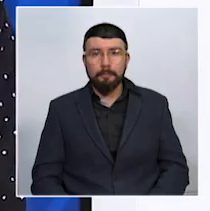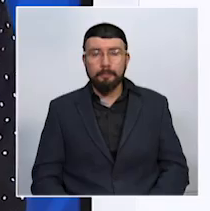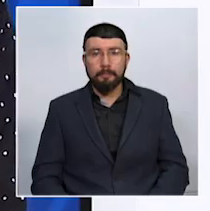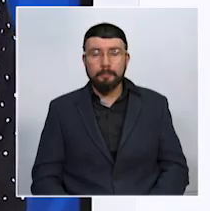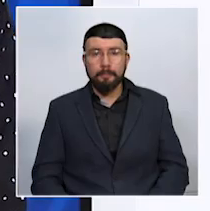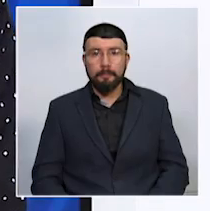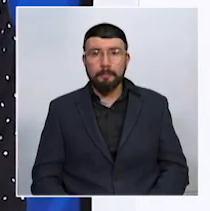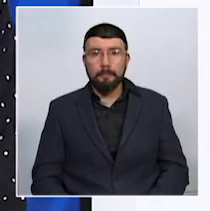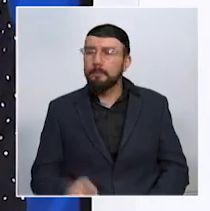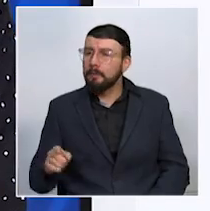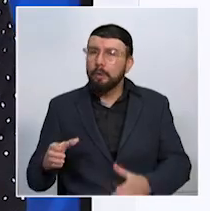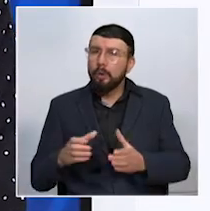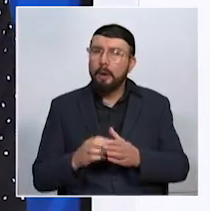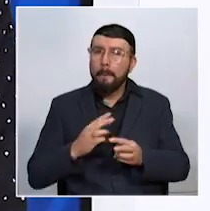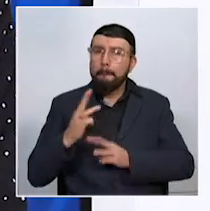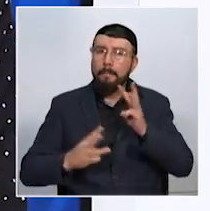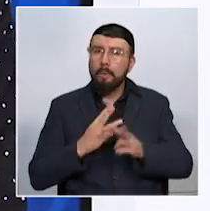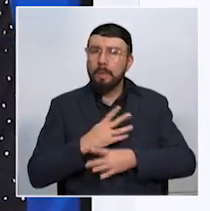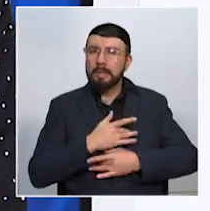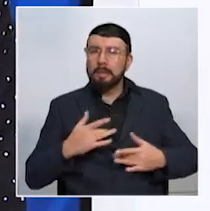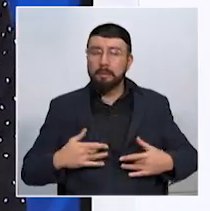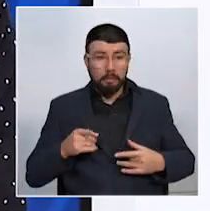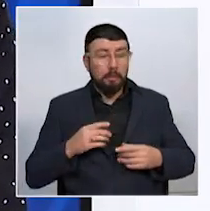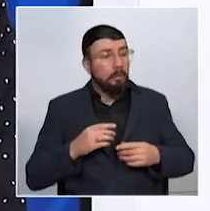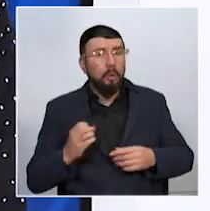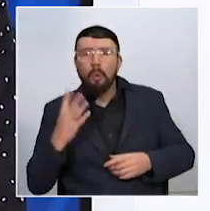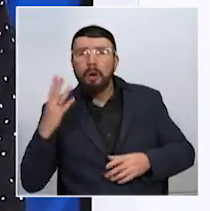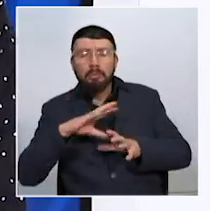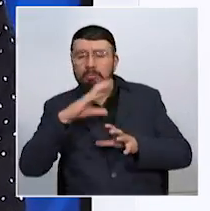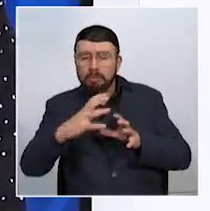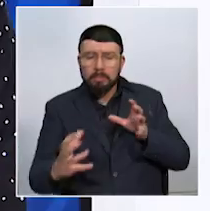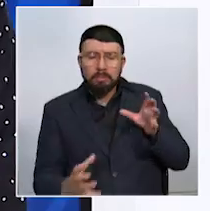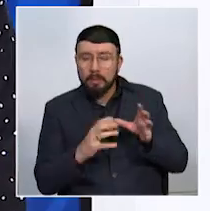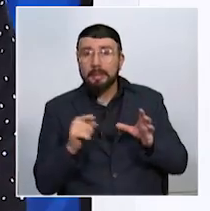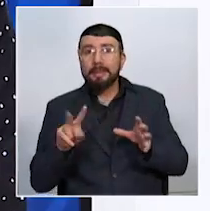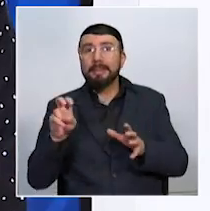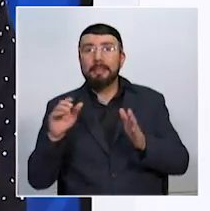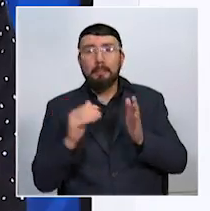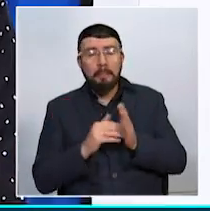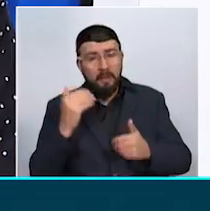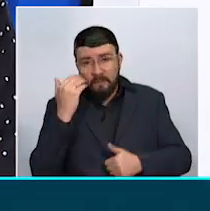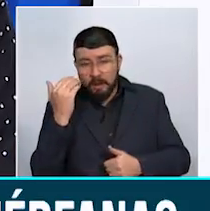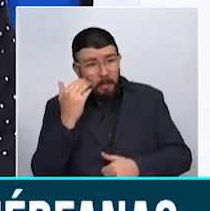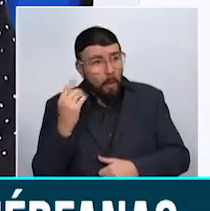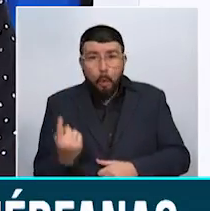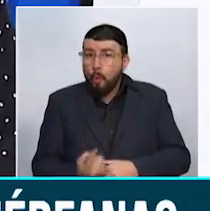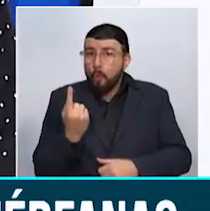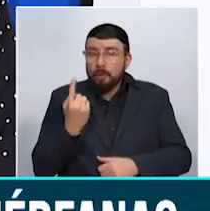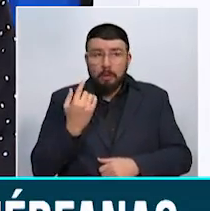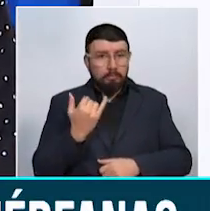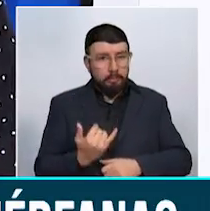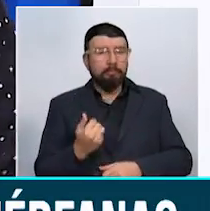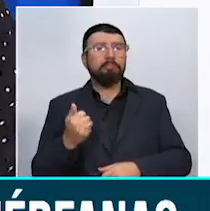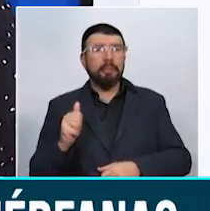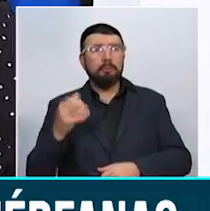Según la Organización Mundial de la Salud, en el mundo existen cerca de 7 mil enfermedades huérfanas que afectan a menos del 10%